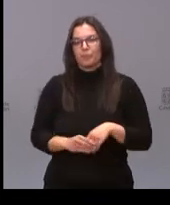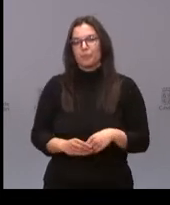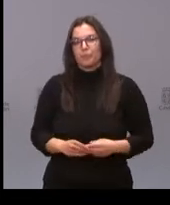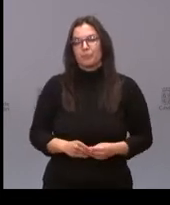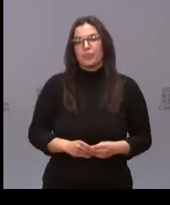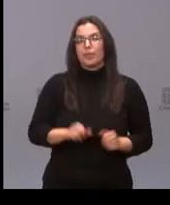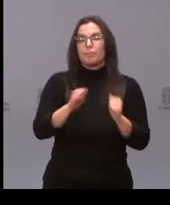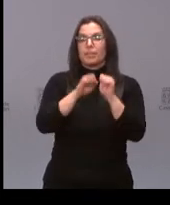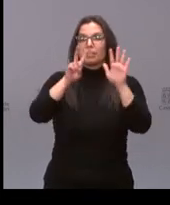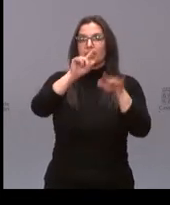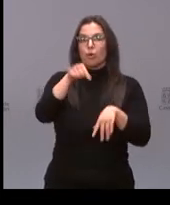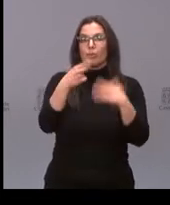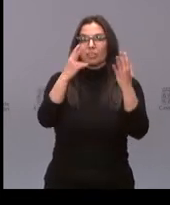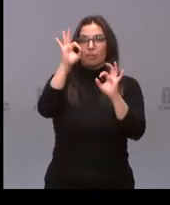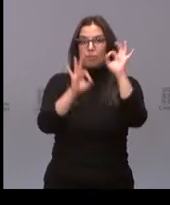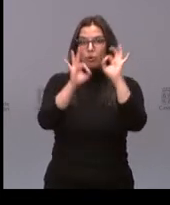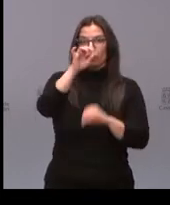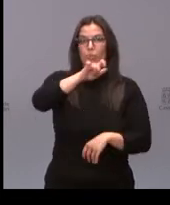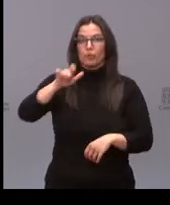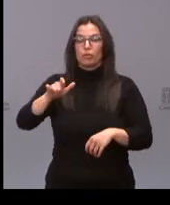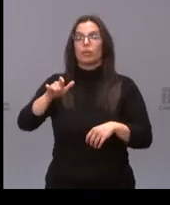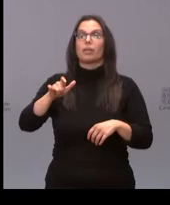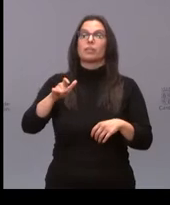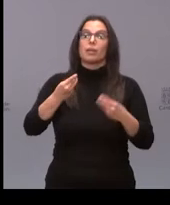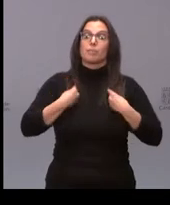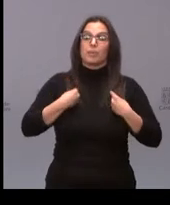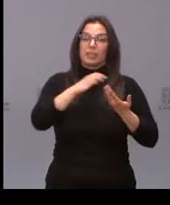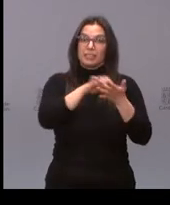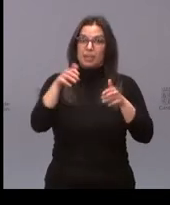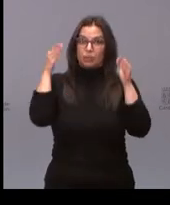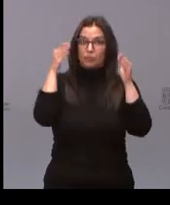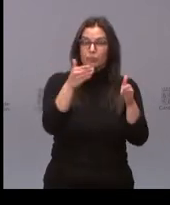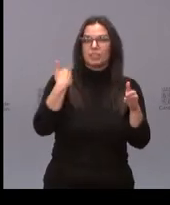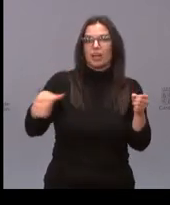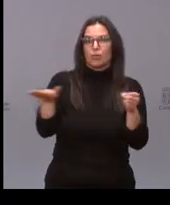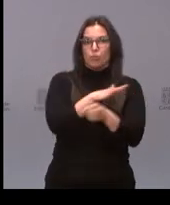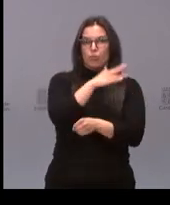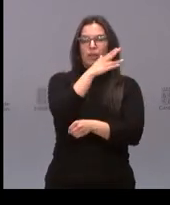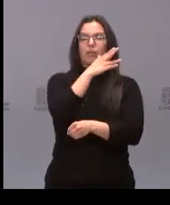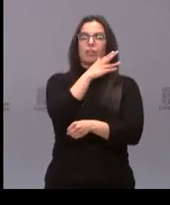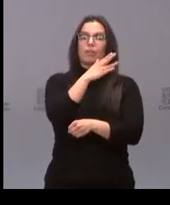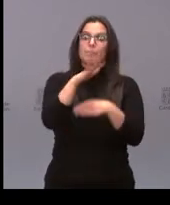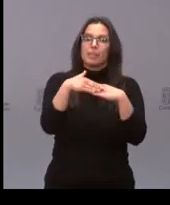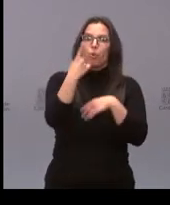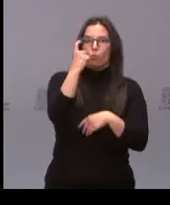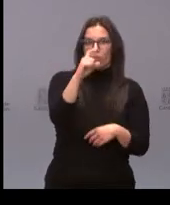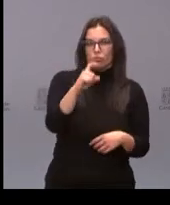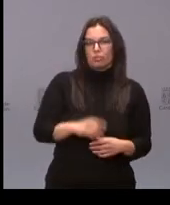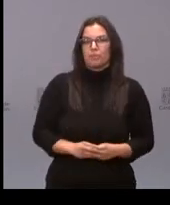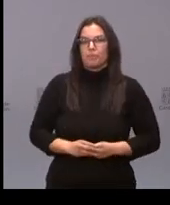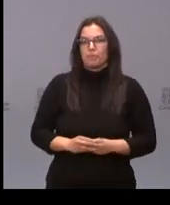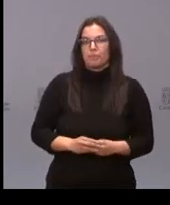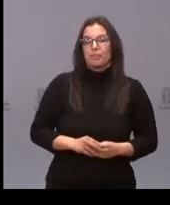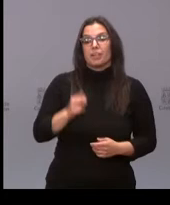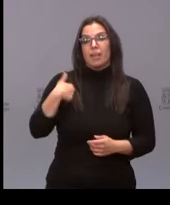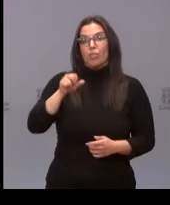al 27,7% de la población diana de Castilla y León ya cubiertos con al menos una dosis, mientras que